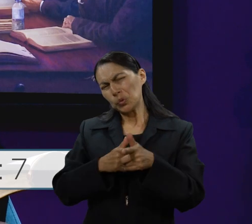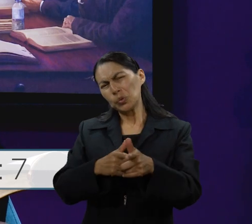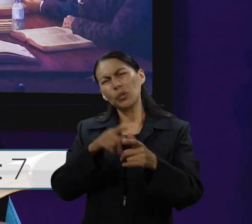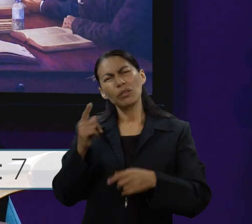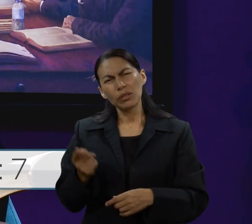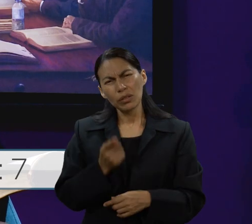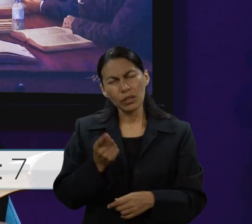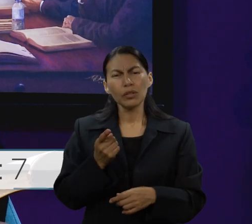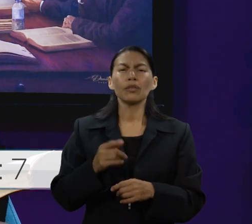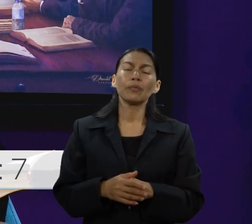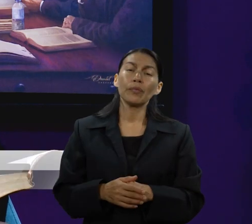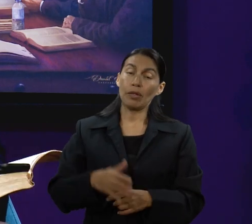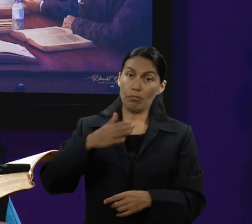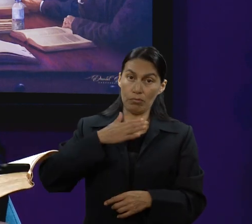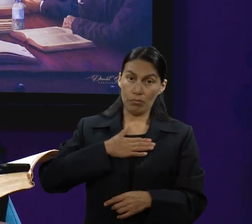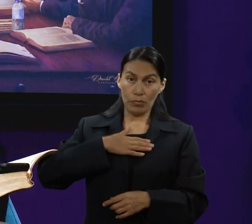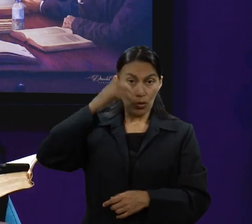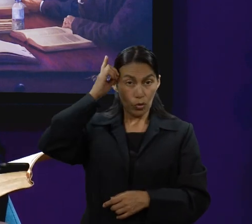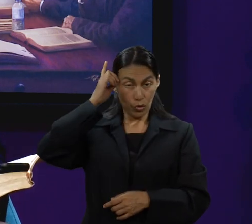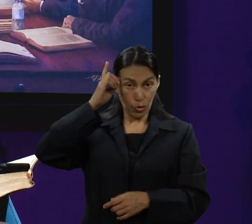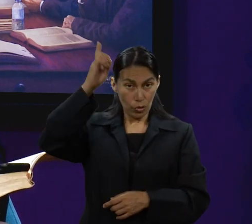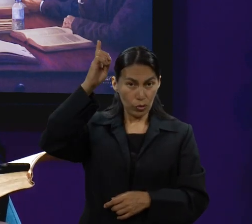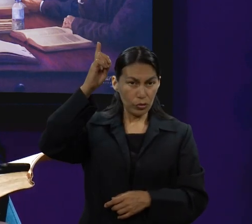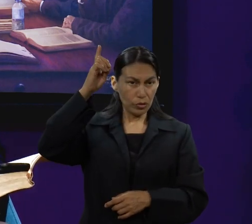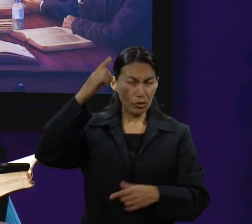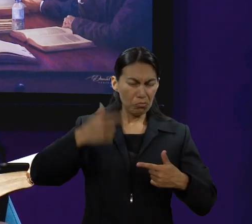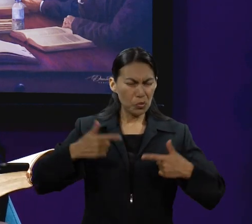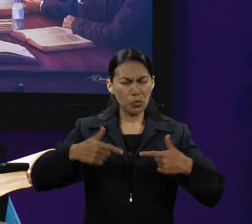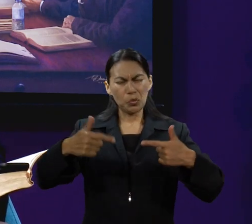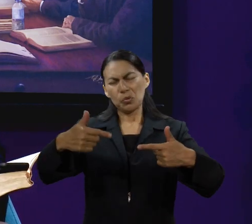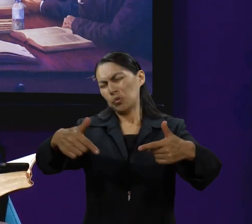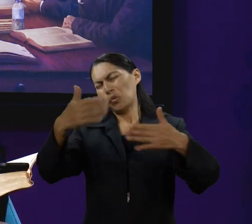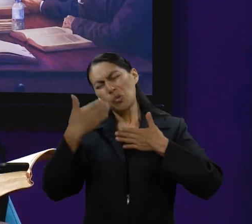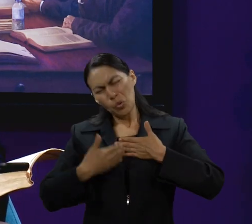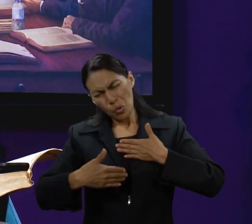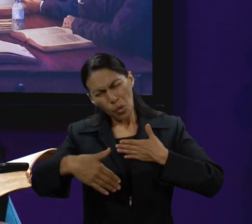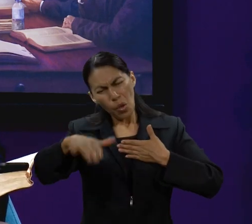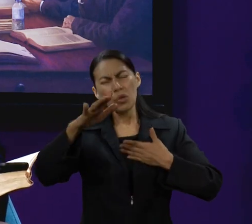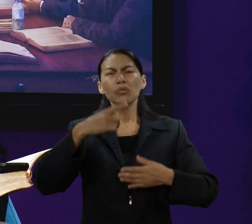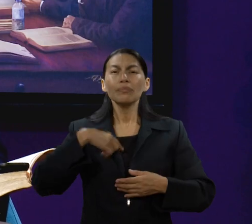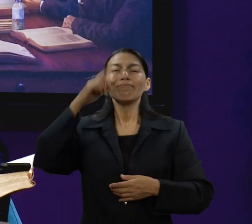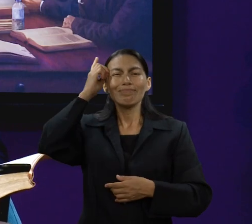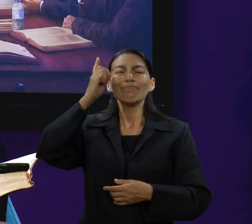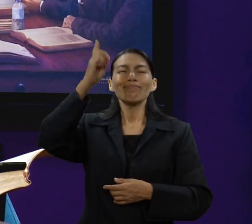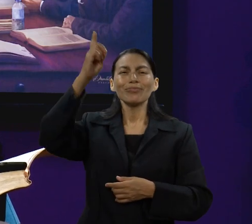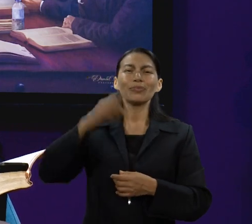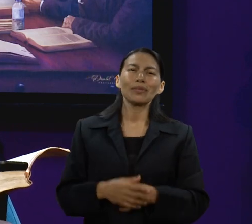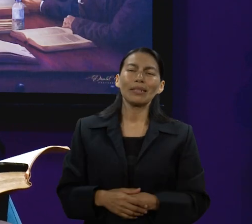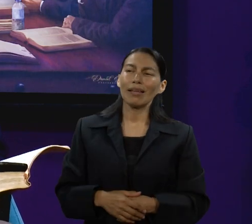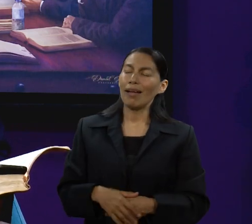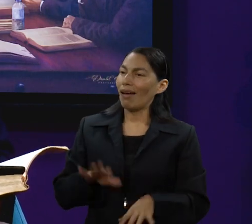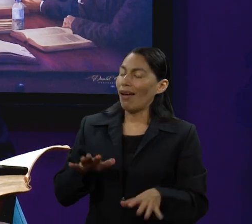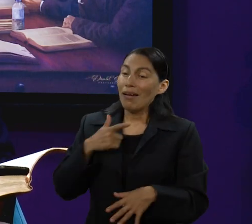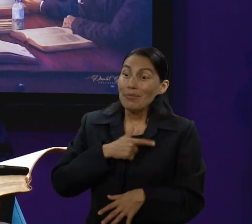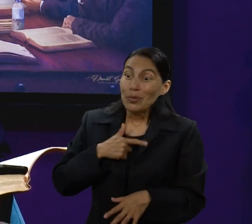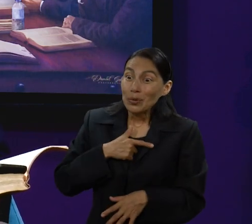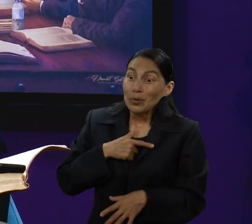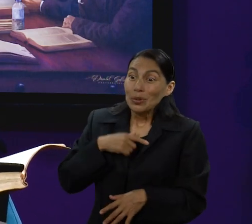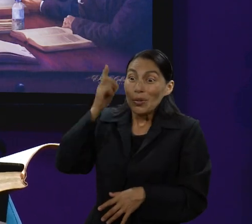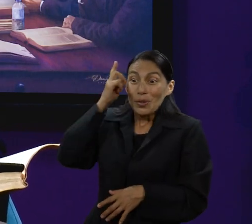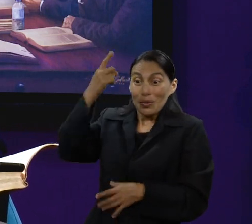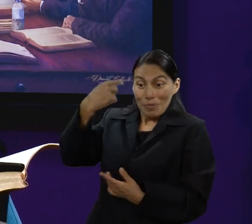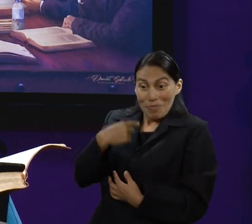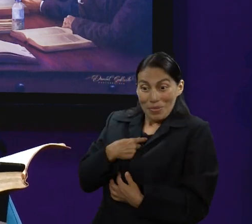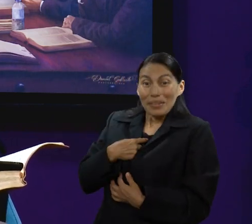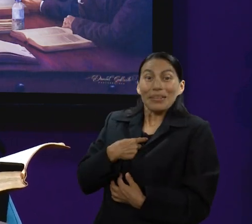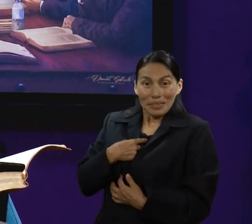pacto perfecto para ser tu Dios y el de tu descendencia después de ti. Me agrada